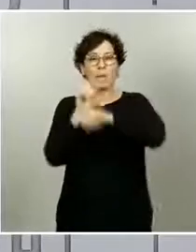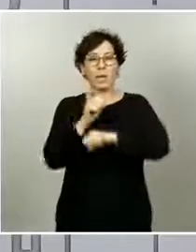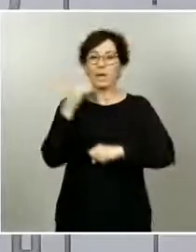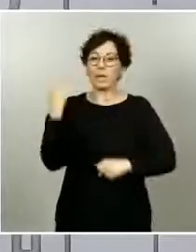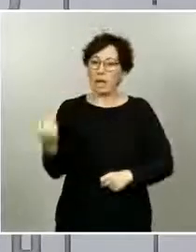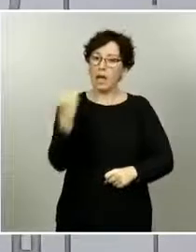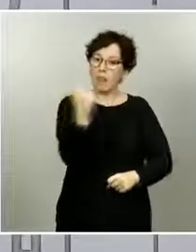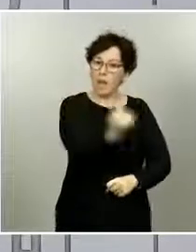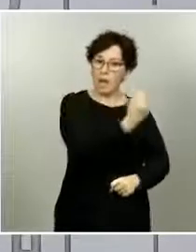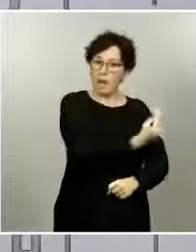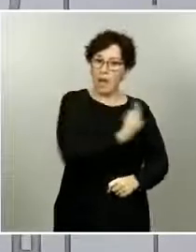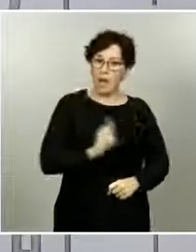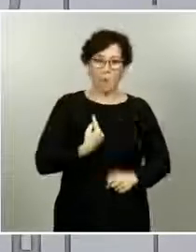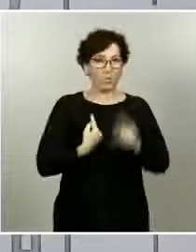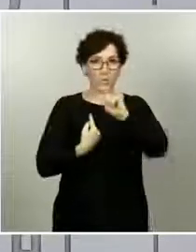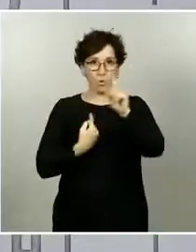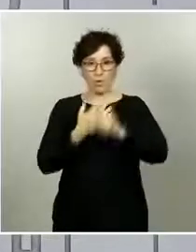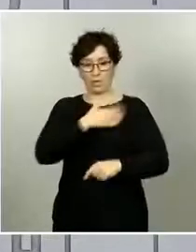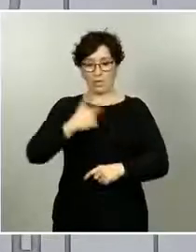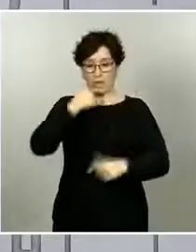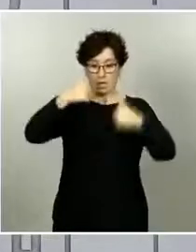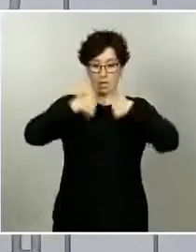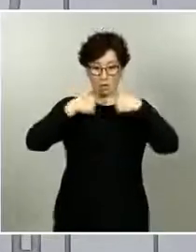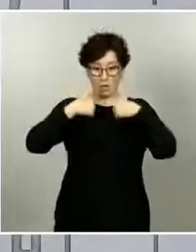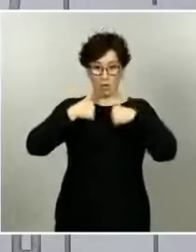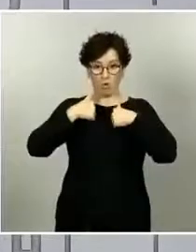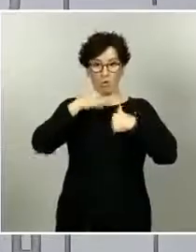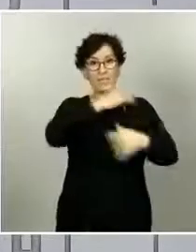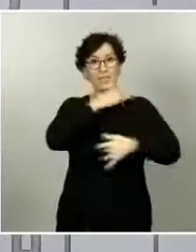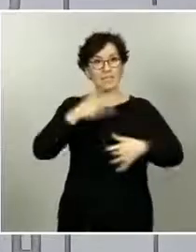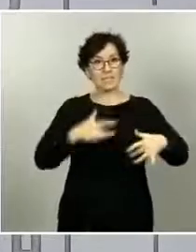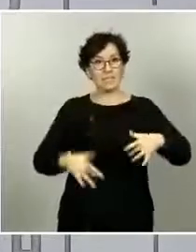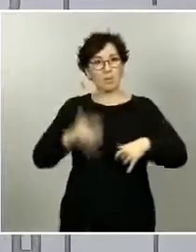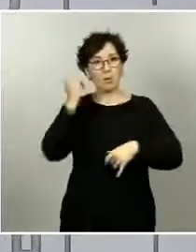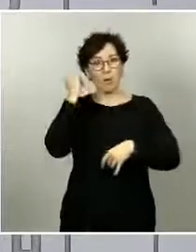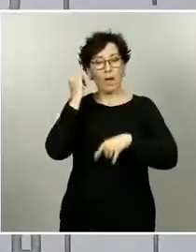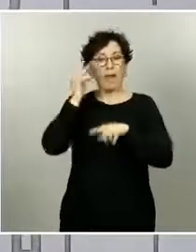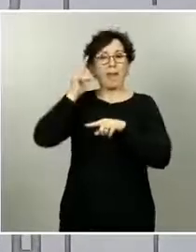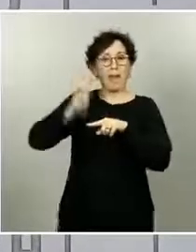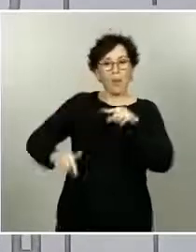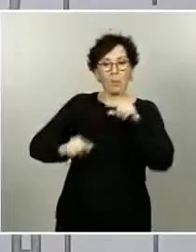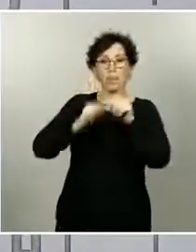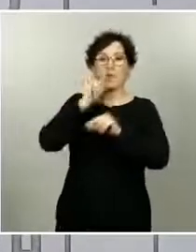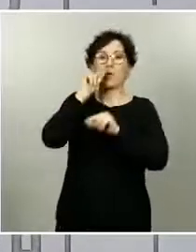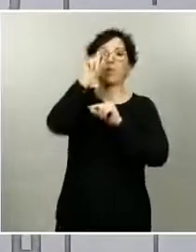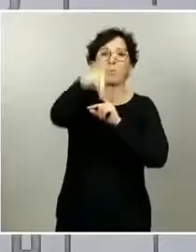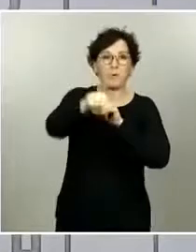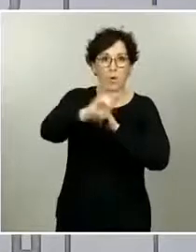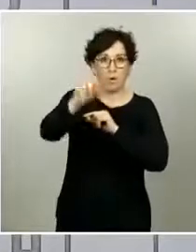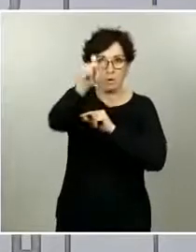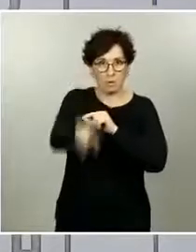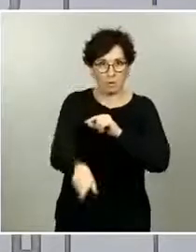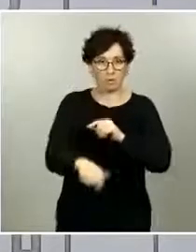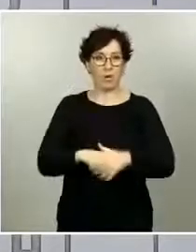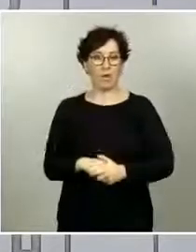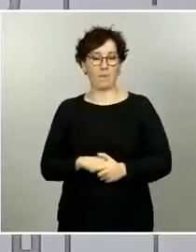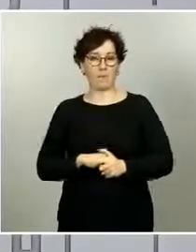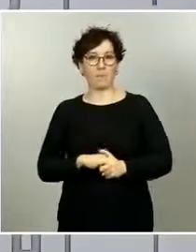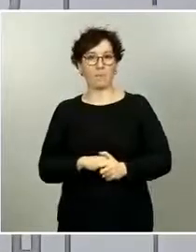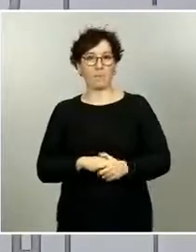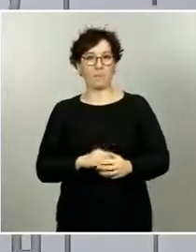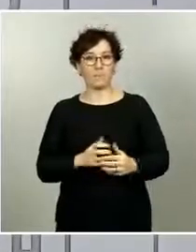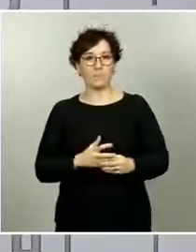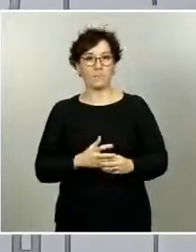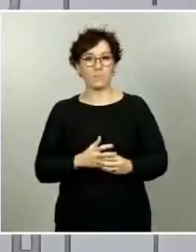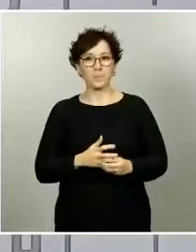que nos interesa no es tanto proteger a cada individuo, salvo esos vulnerables, sino evitar que si un individuo tiene sintomatología vaya a infectar a otros.